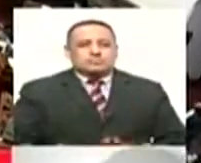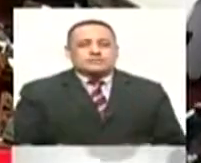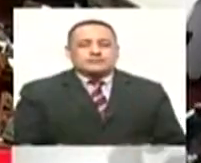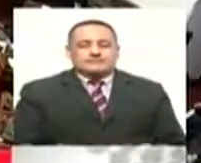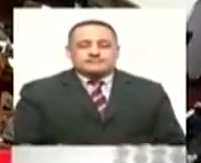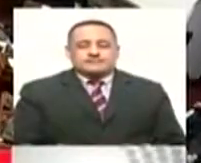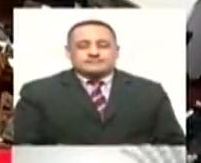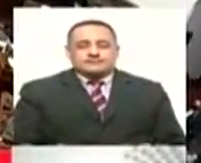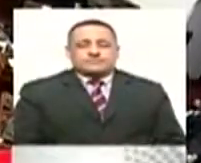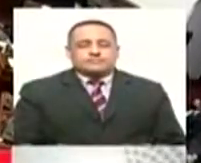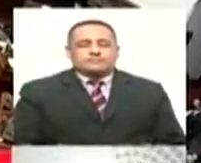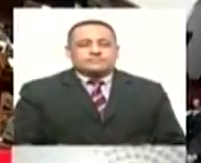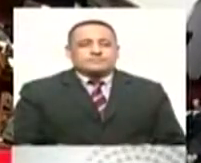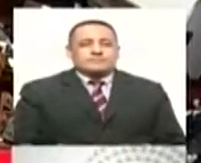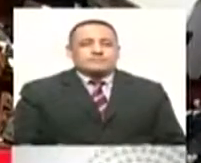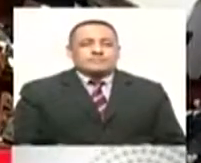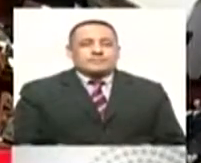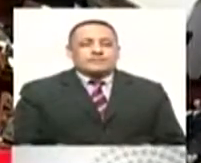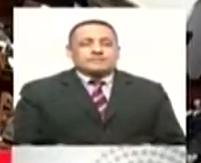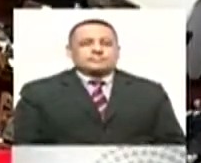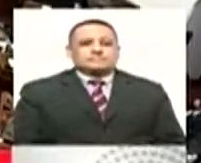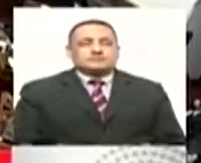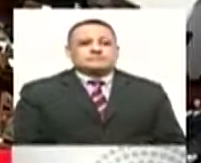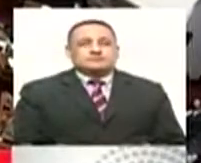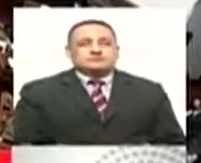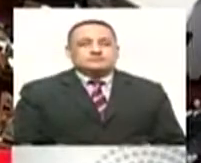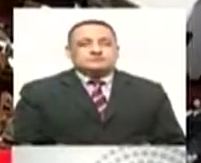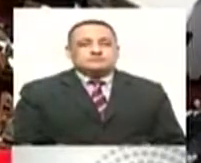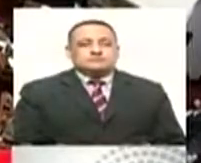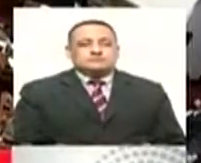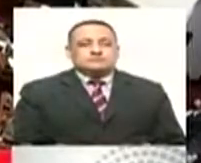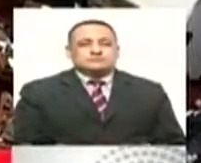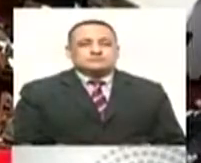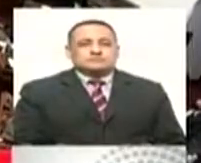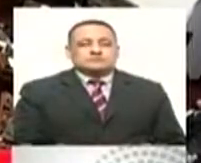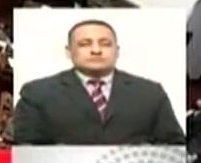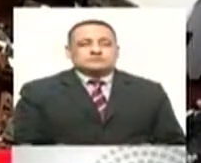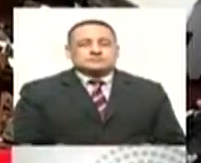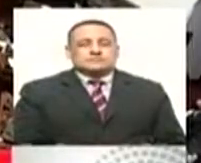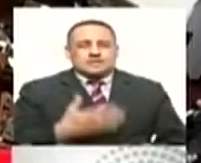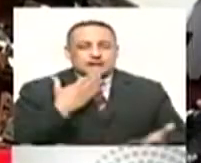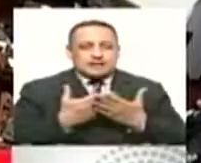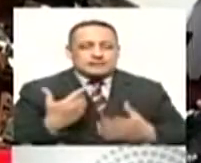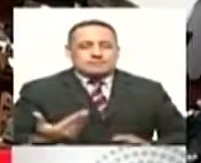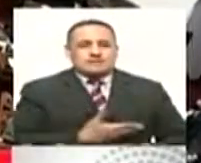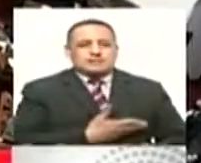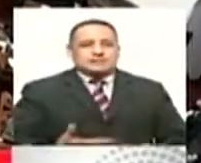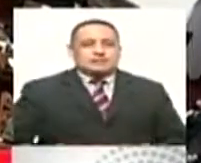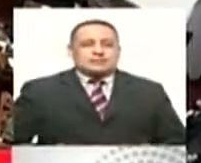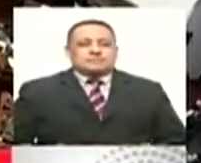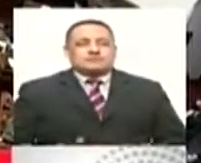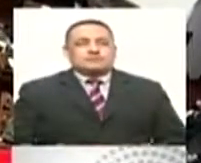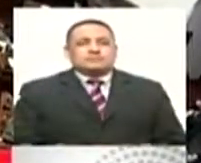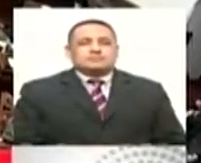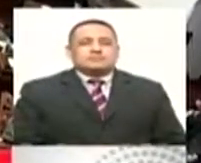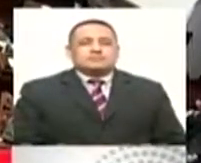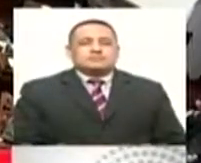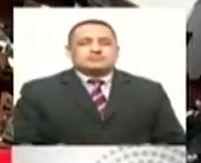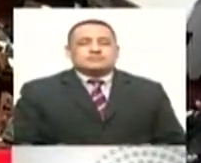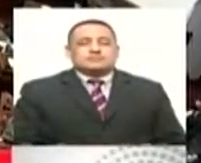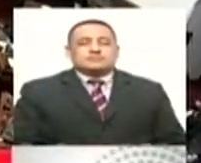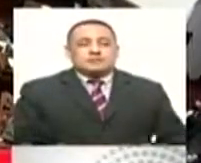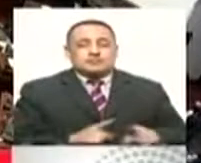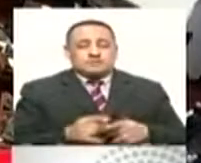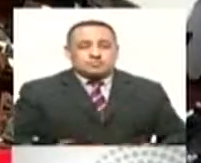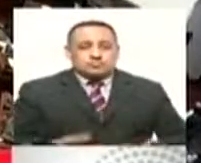posible, y si no seguimos teniendo un comportamiento social responsable, ya estamos viendo a través